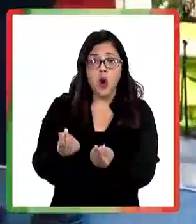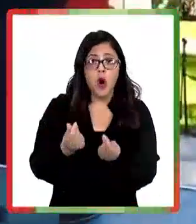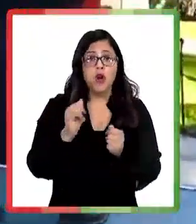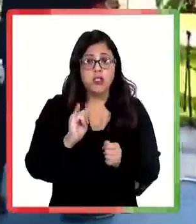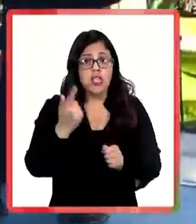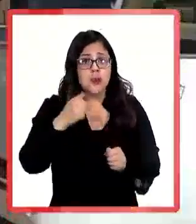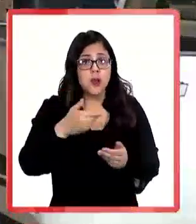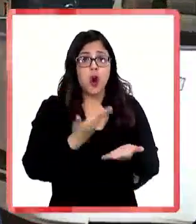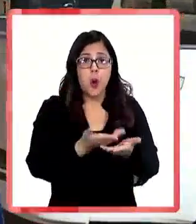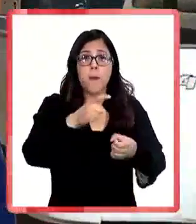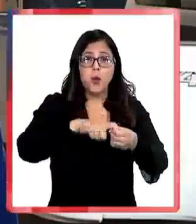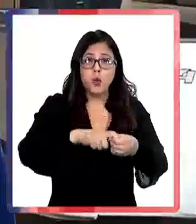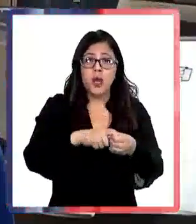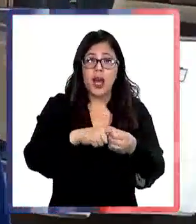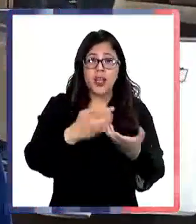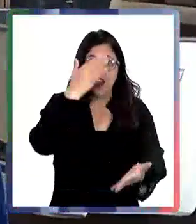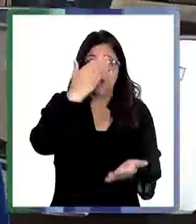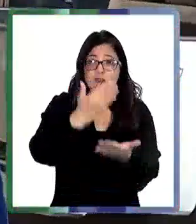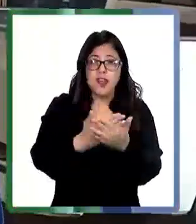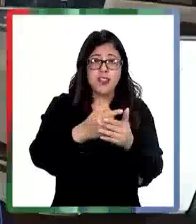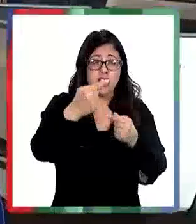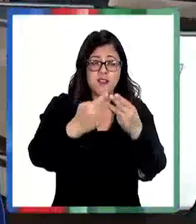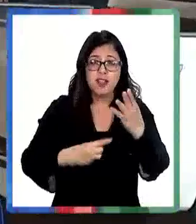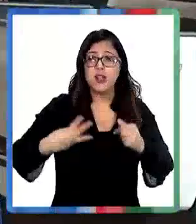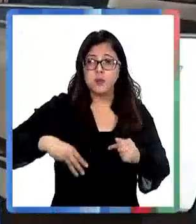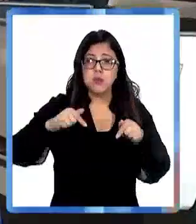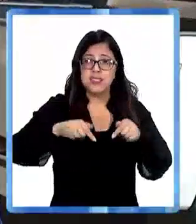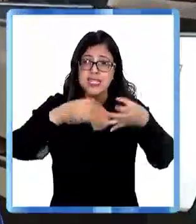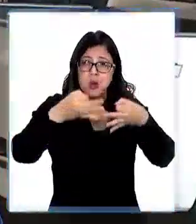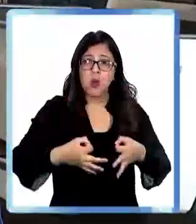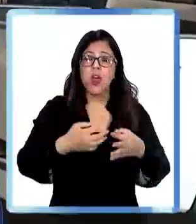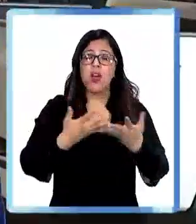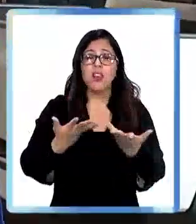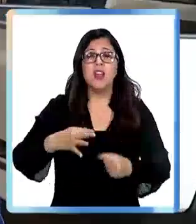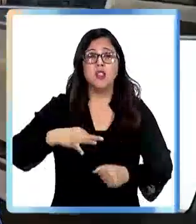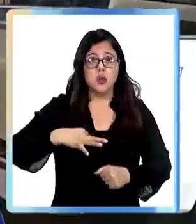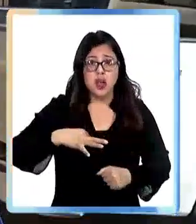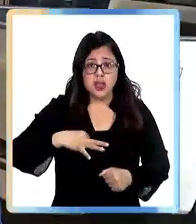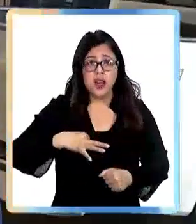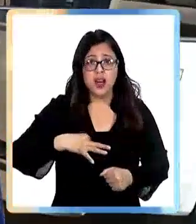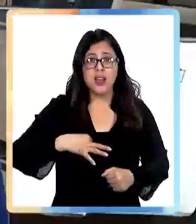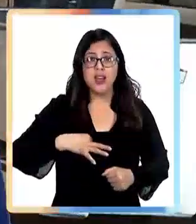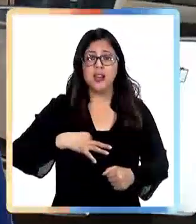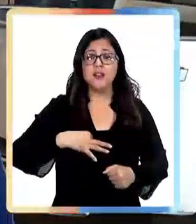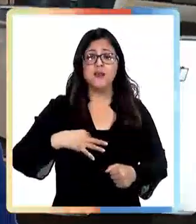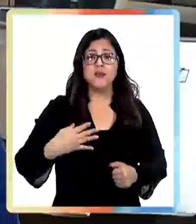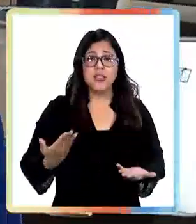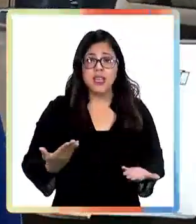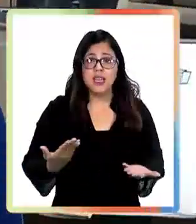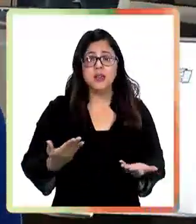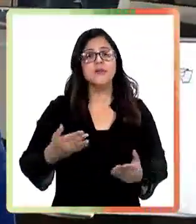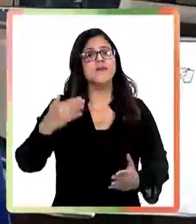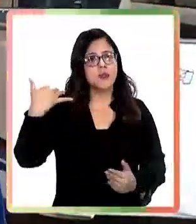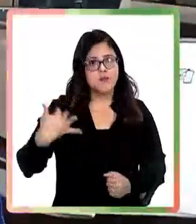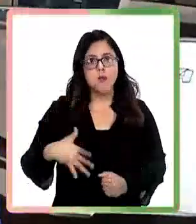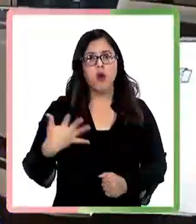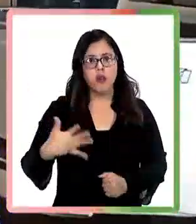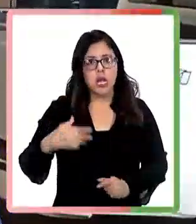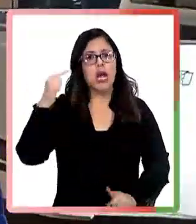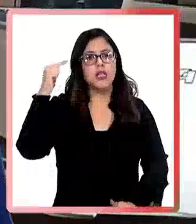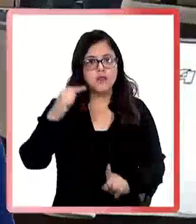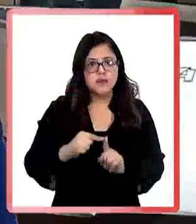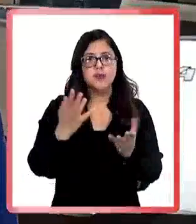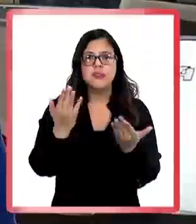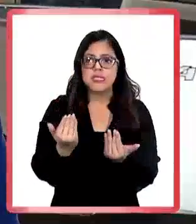pero estarlo postulando frente a tantos municipios cuando la seguridad ciudadana específicamente, en este caso la seguridad ciudadana es lo primordial, es la